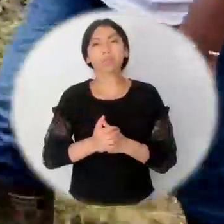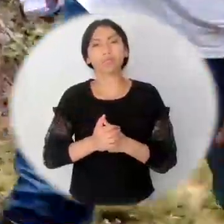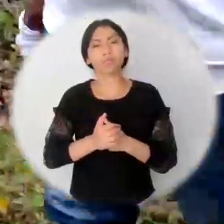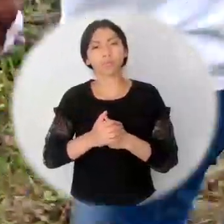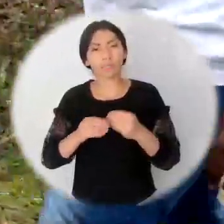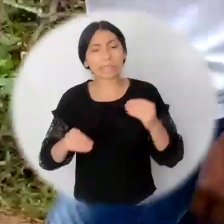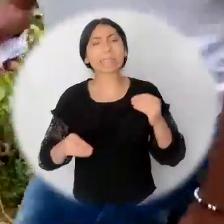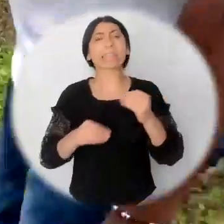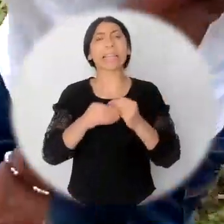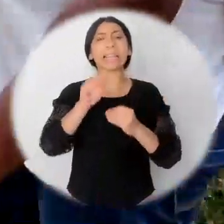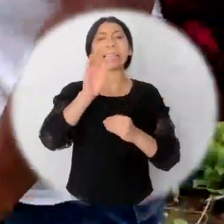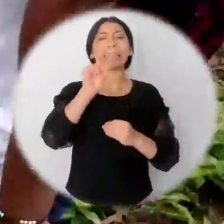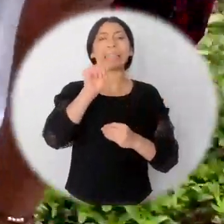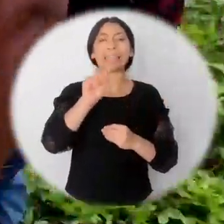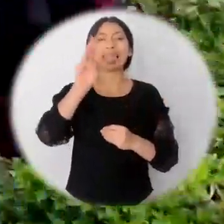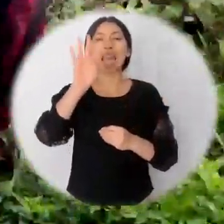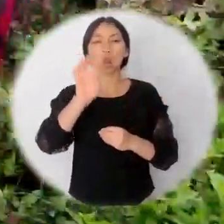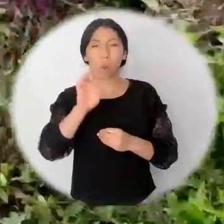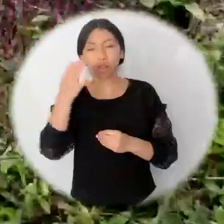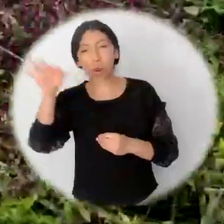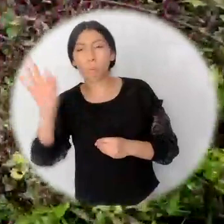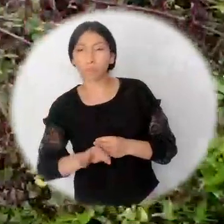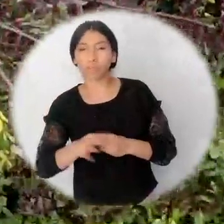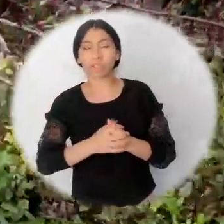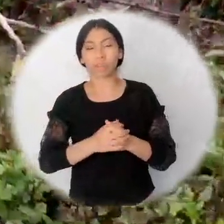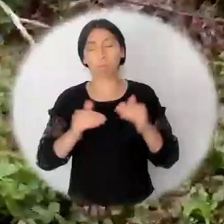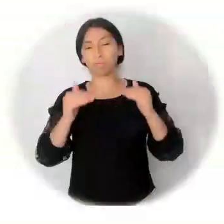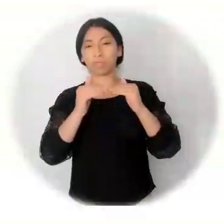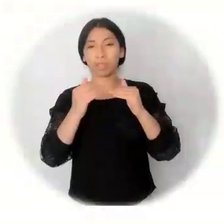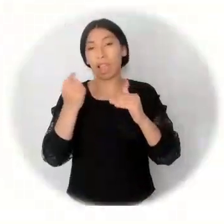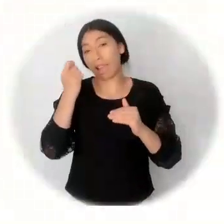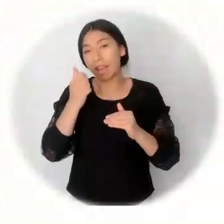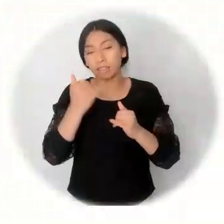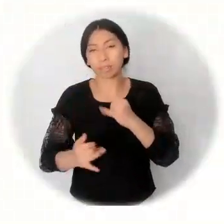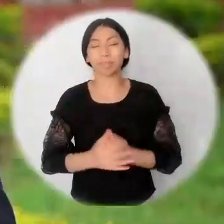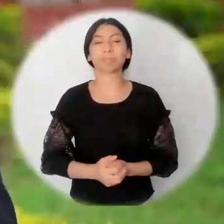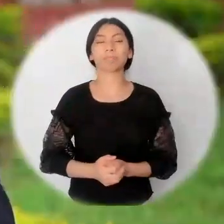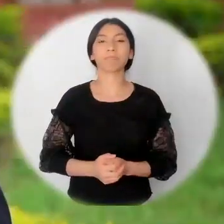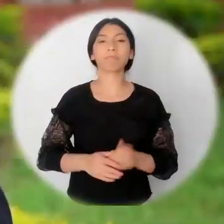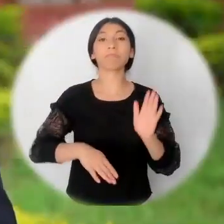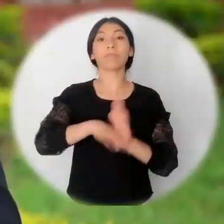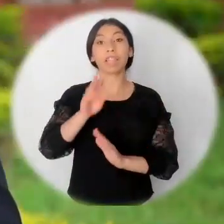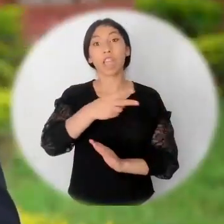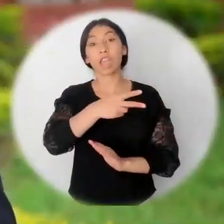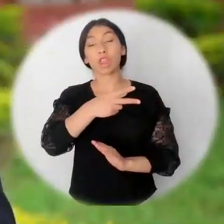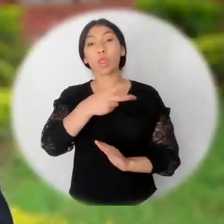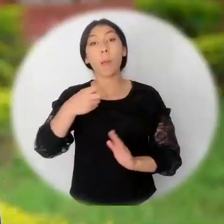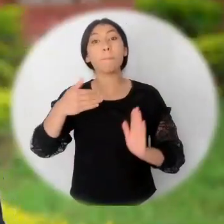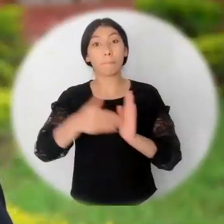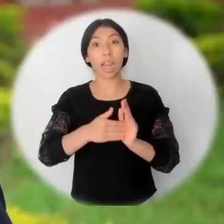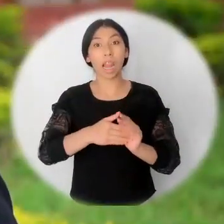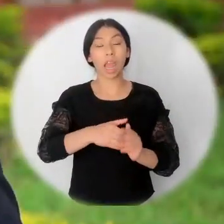reparación colectiva alcanza el 64% de ejecución de su plan de reparación. Más de 2.000 personas han sido